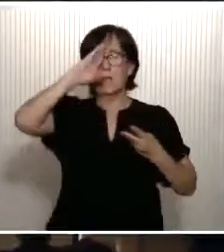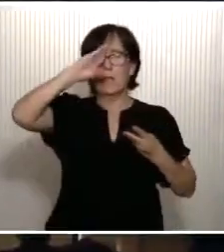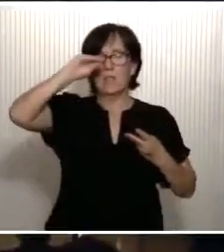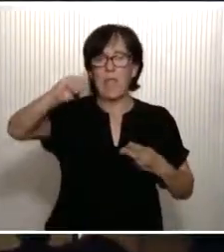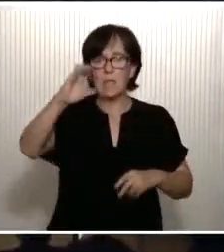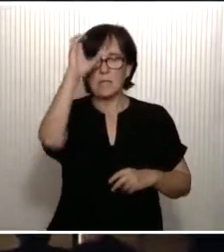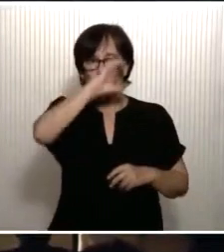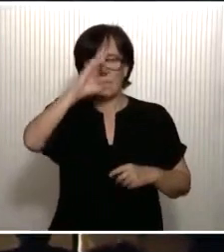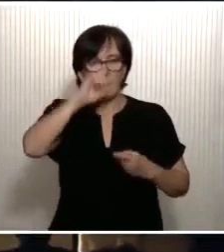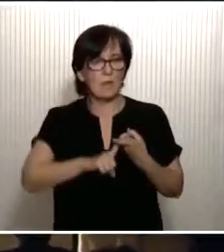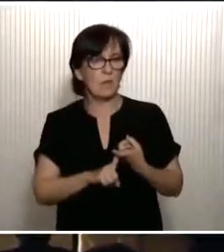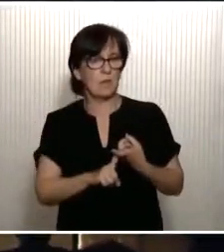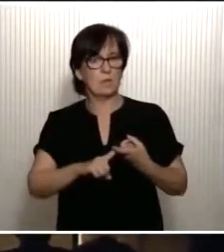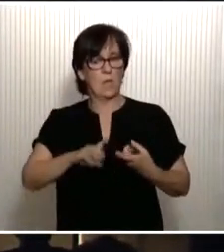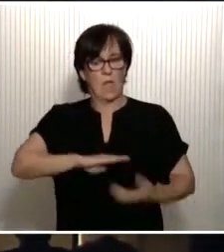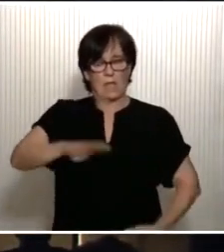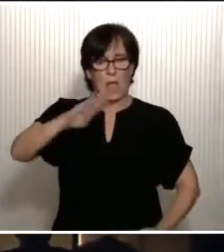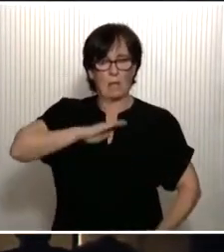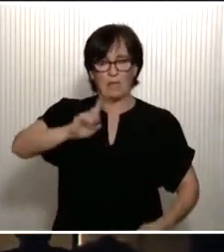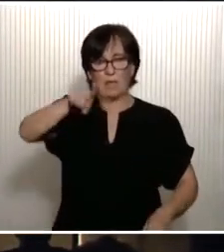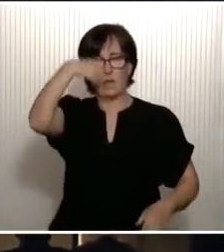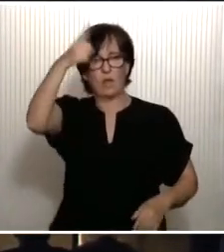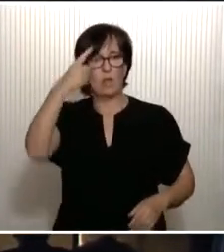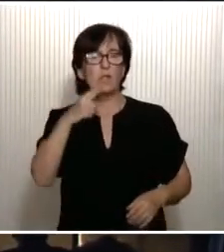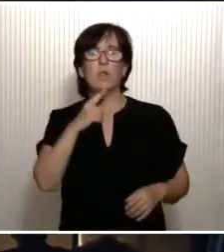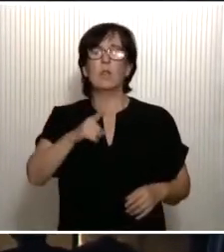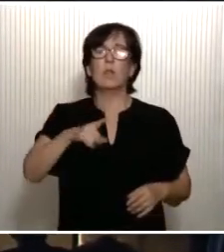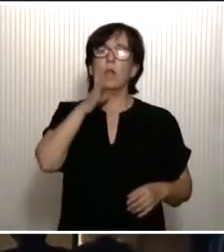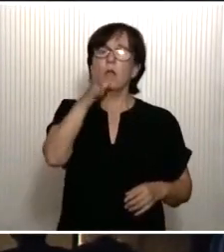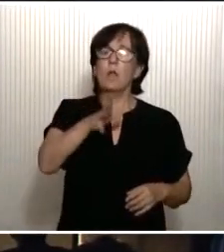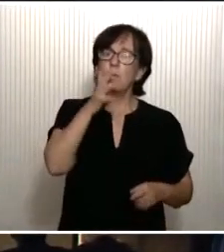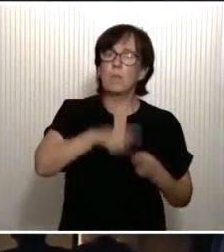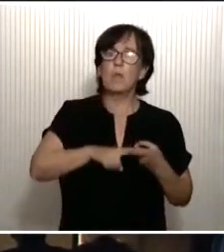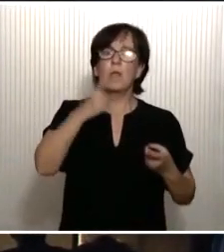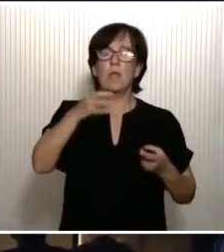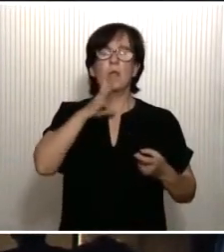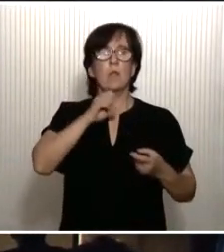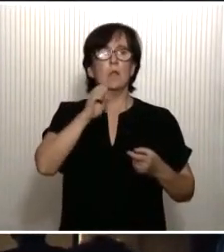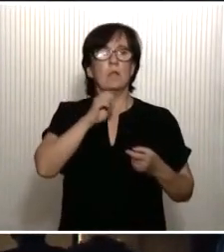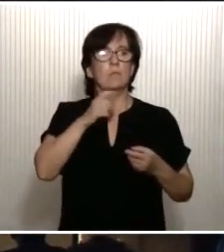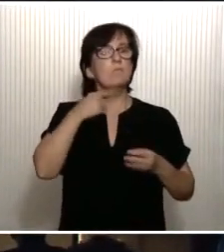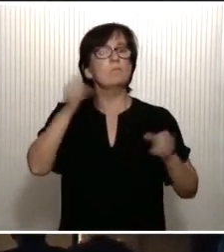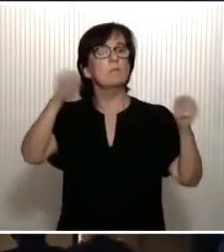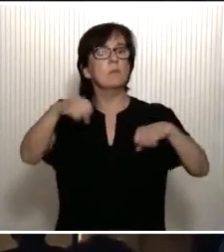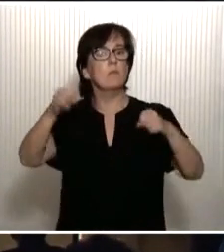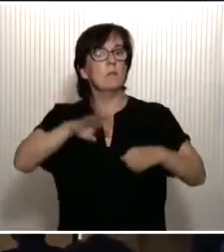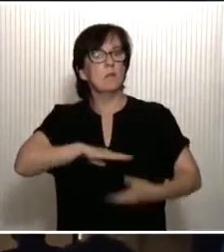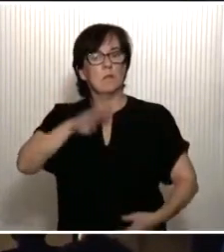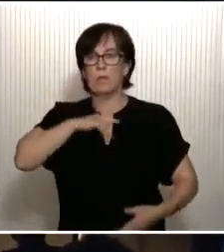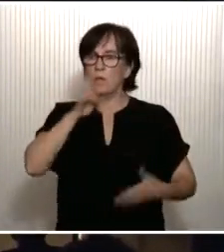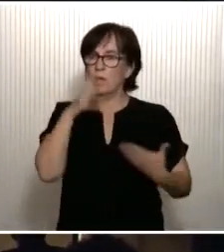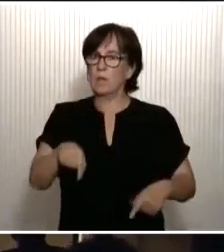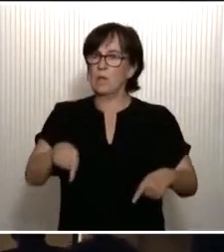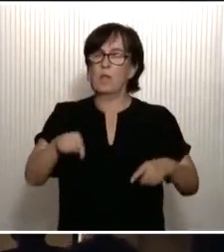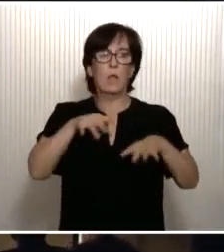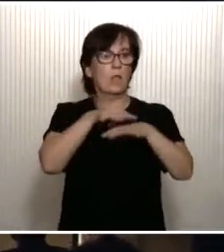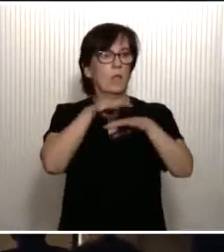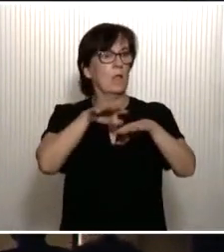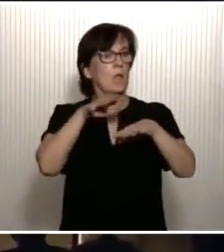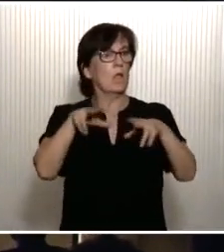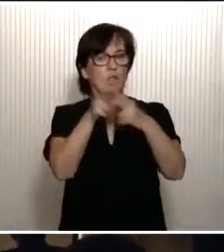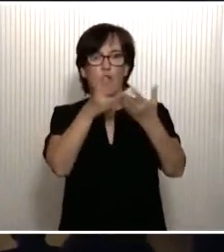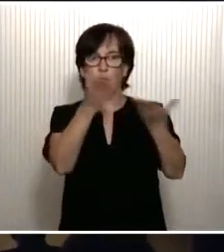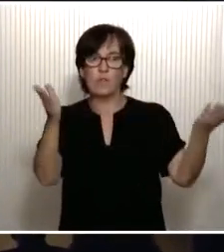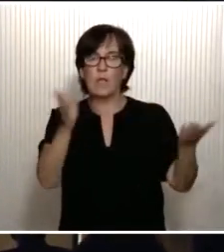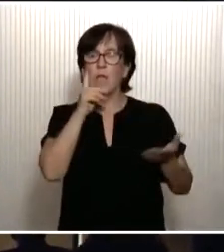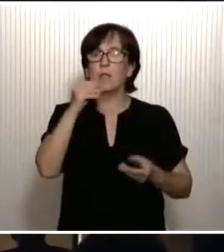científico y también por nuestra capacidad cultural. Somos admirables por nuestra capacidad de alcanzar acuerdos. Lo hemos alcanzado. Aquí están los agentes sociales. O también